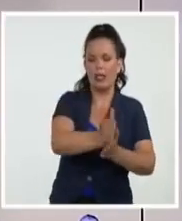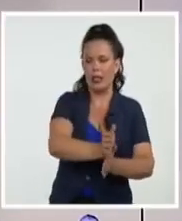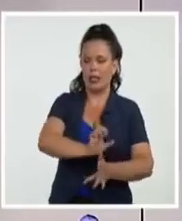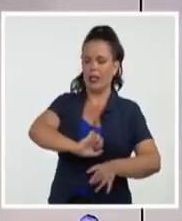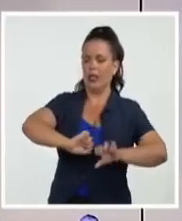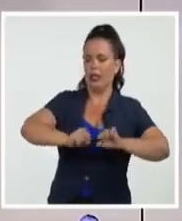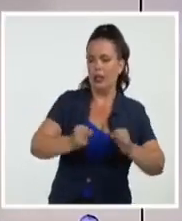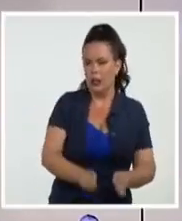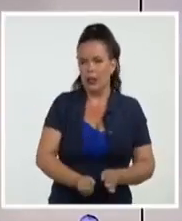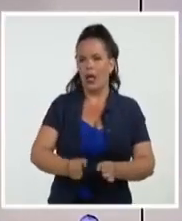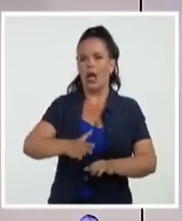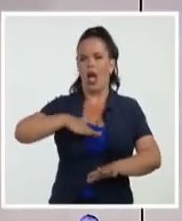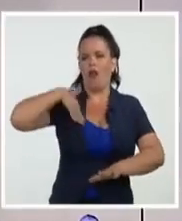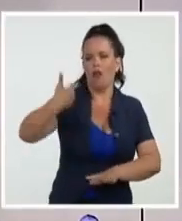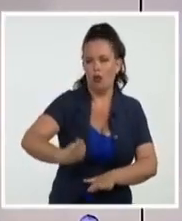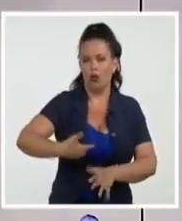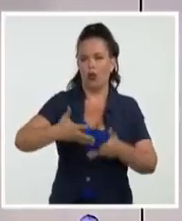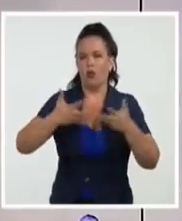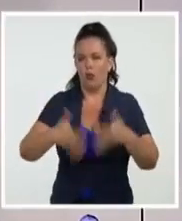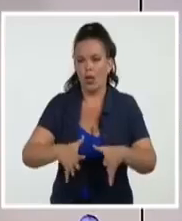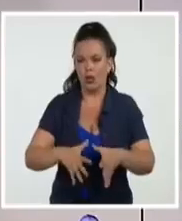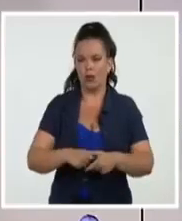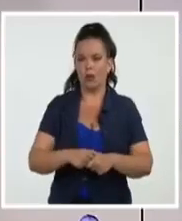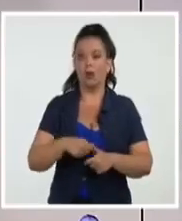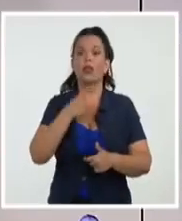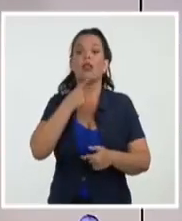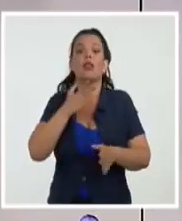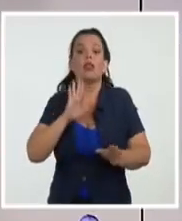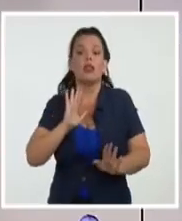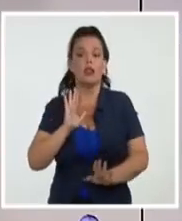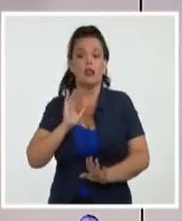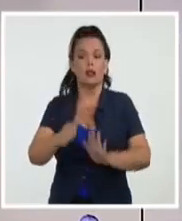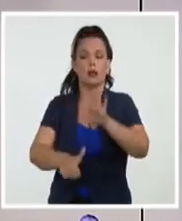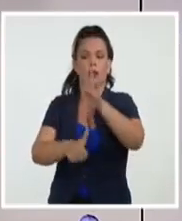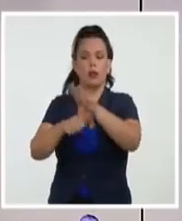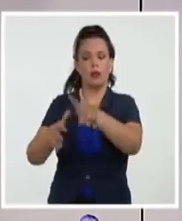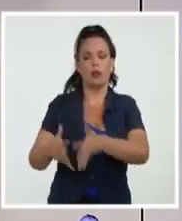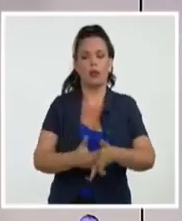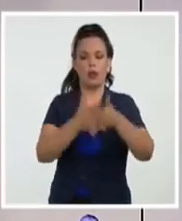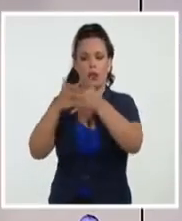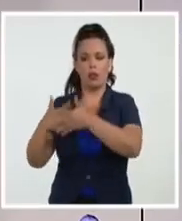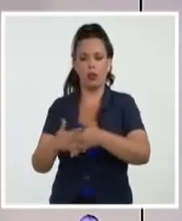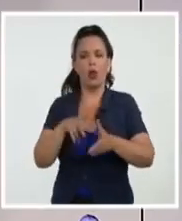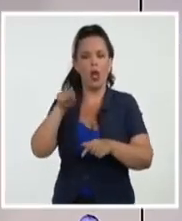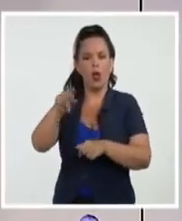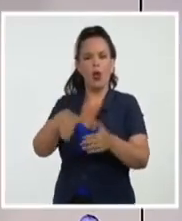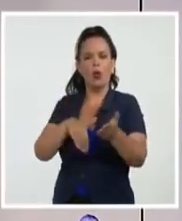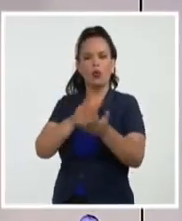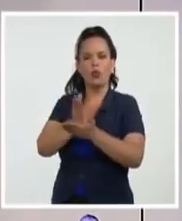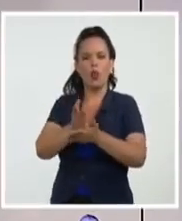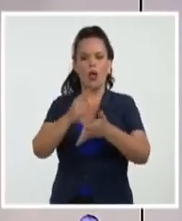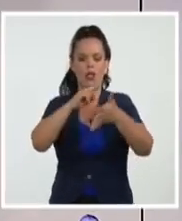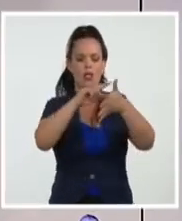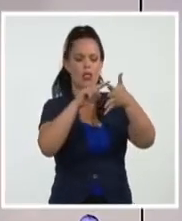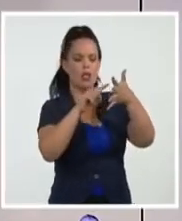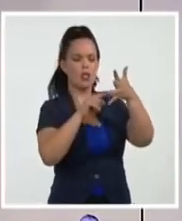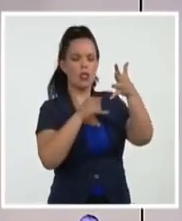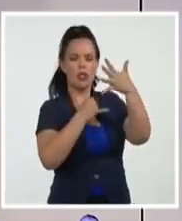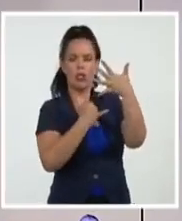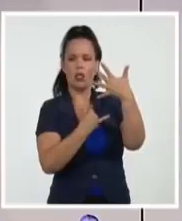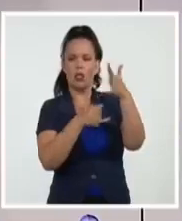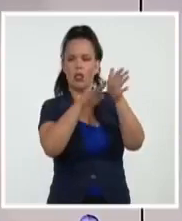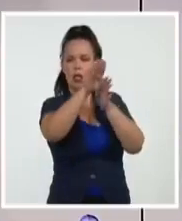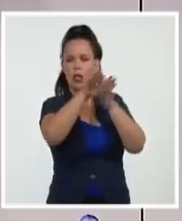y miedo. Aseguró el presidente Biden que seguirán accionando sobre seis ejes principales, uno de ellos